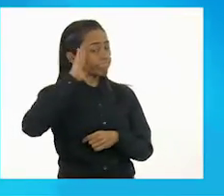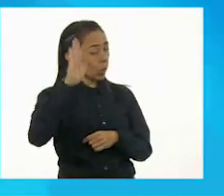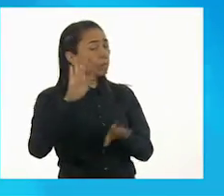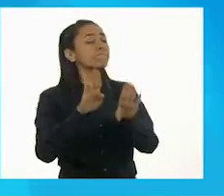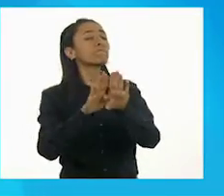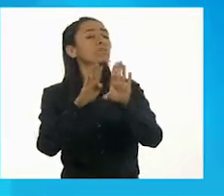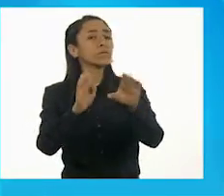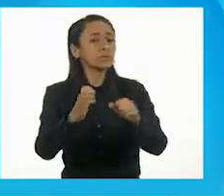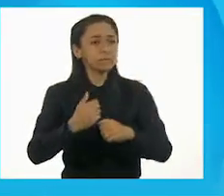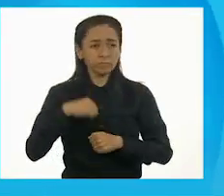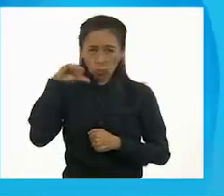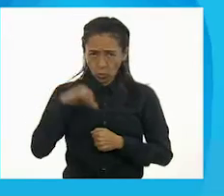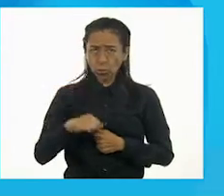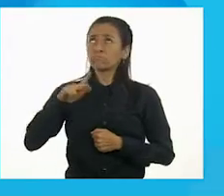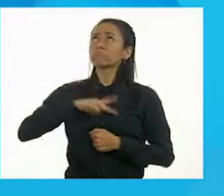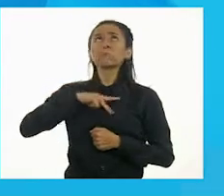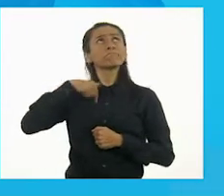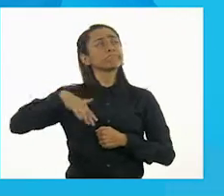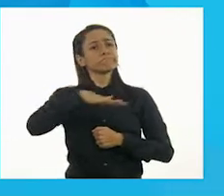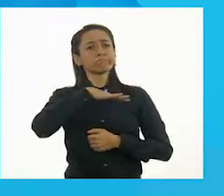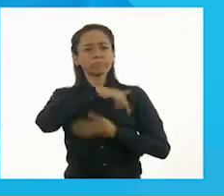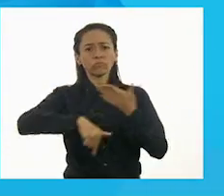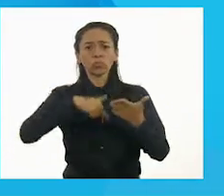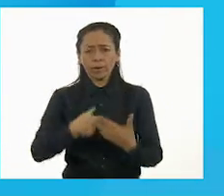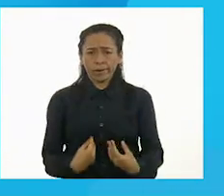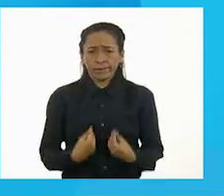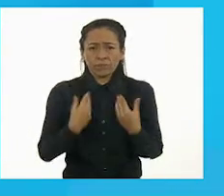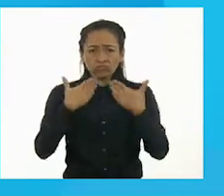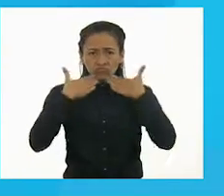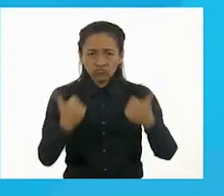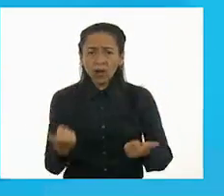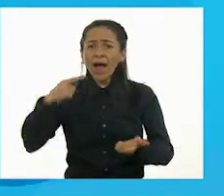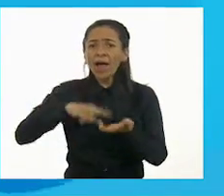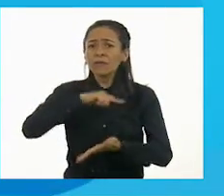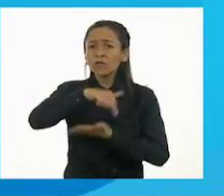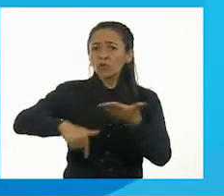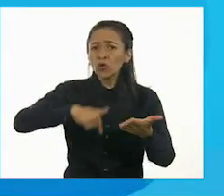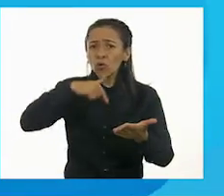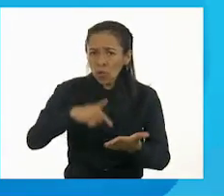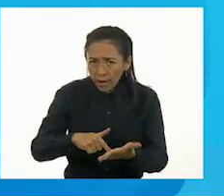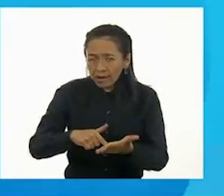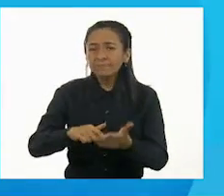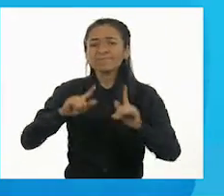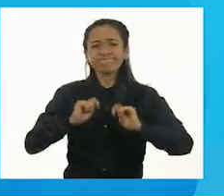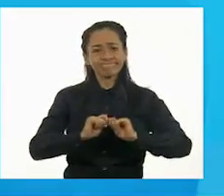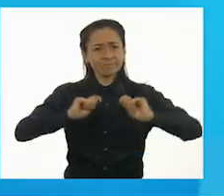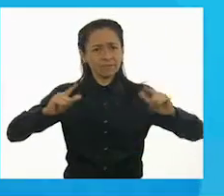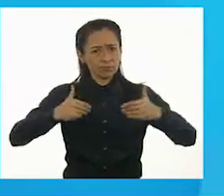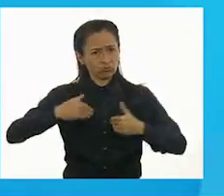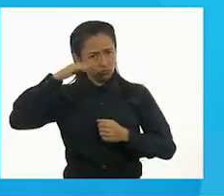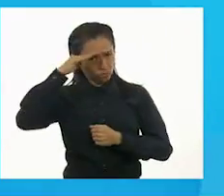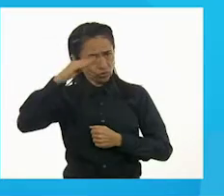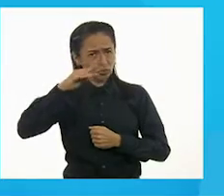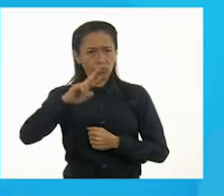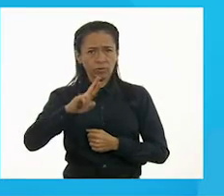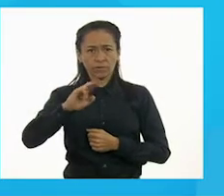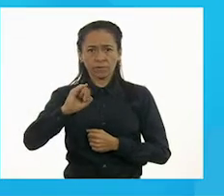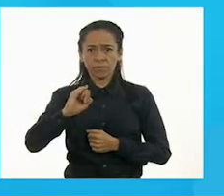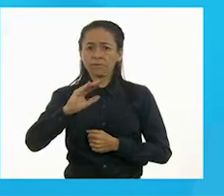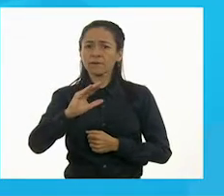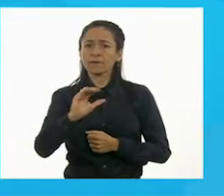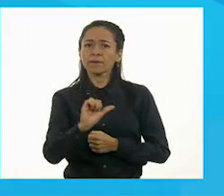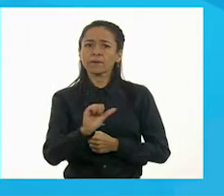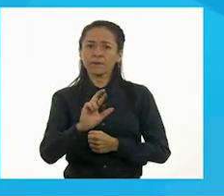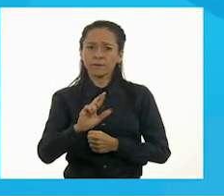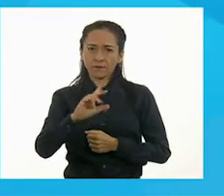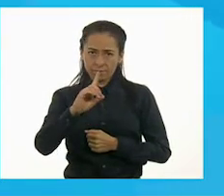presentar hoy el lugar en el que vivo. Es una ranchería en Tlaxcala. ¿Me presento? Soy el señor Ricardo. Estoy encargado